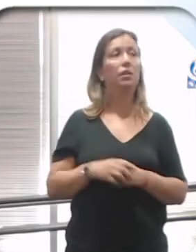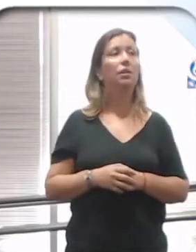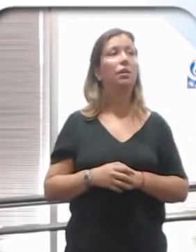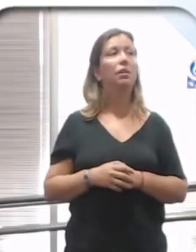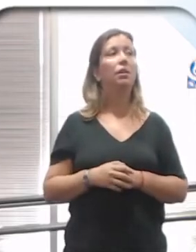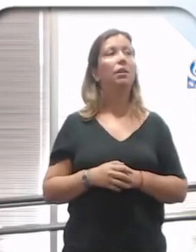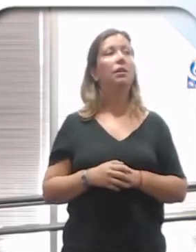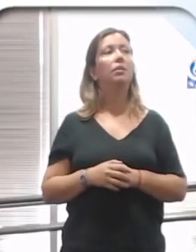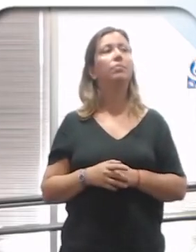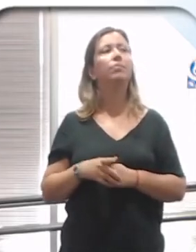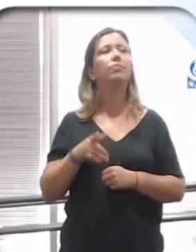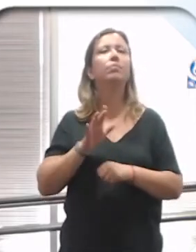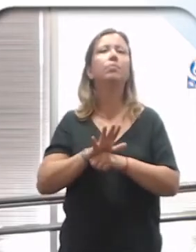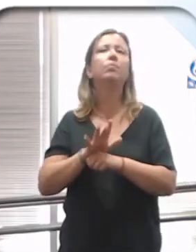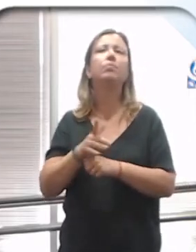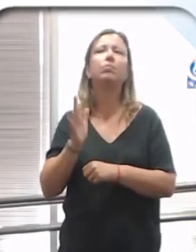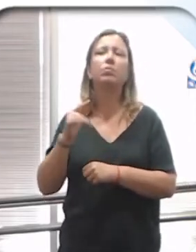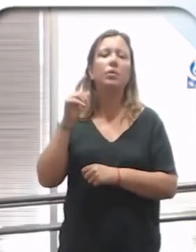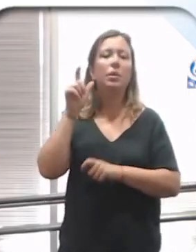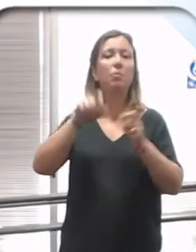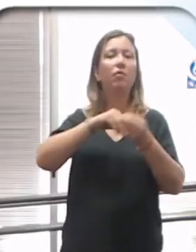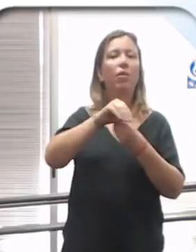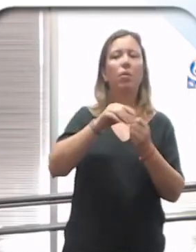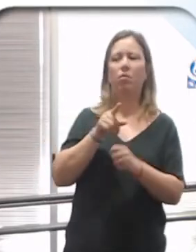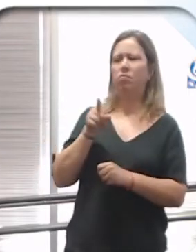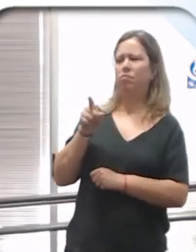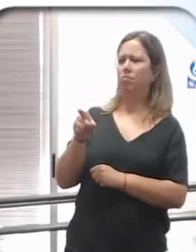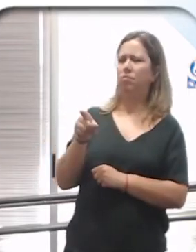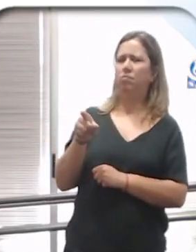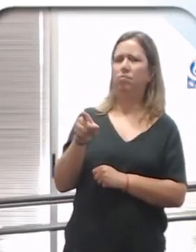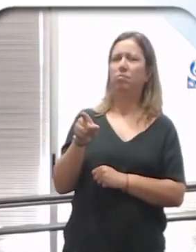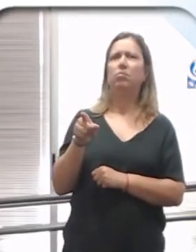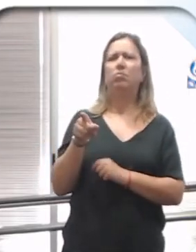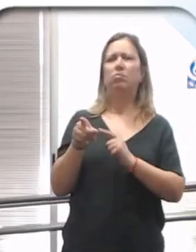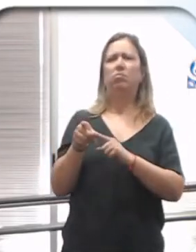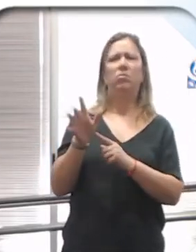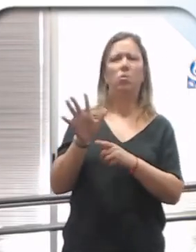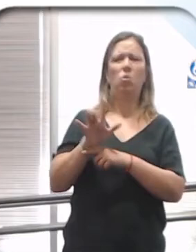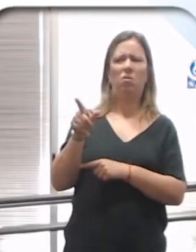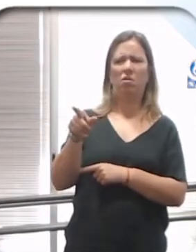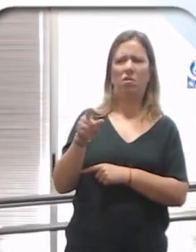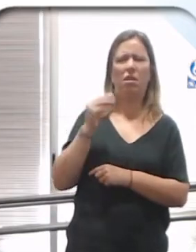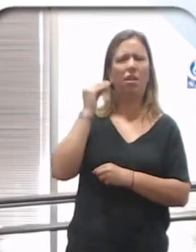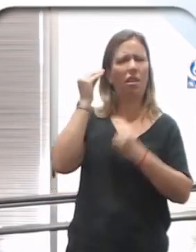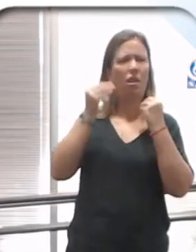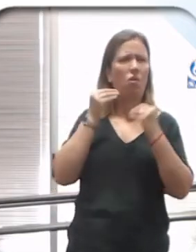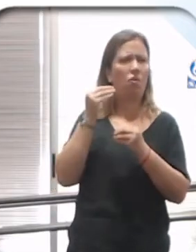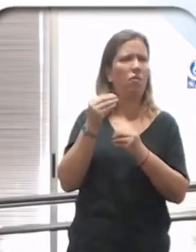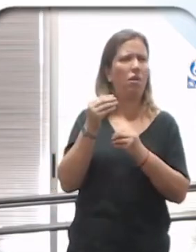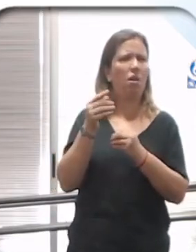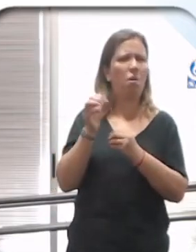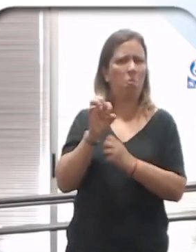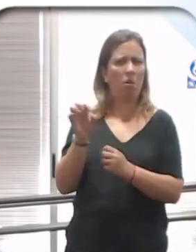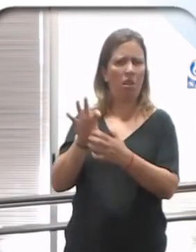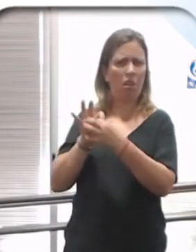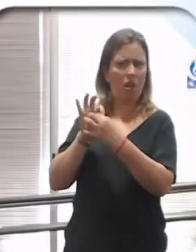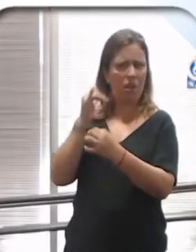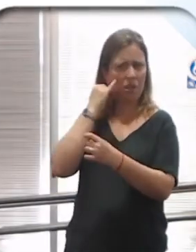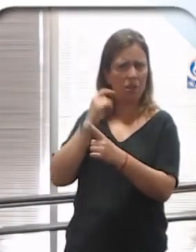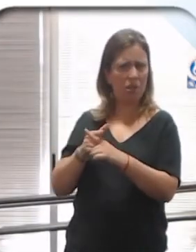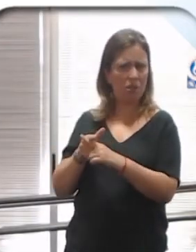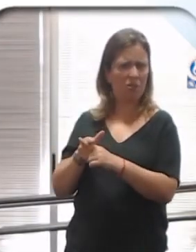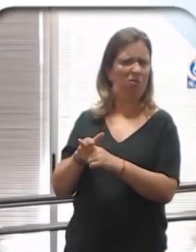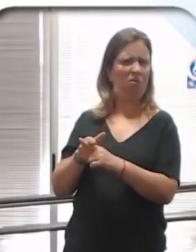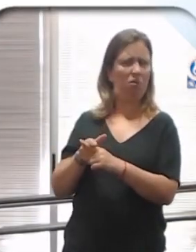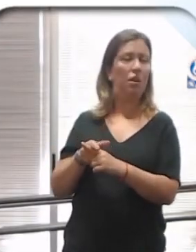tienen como esta mirada acusatoria y como de desconfianza del vínculo que puedan mantener